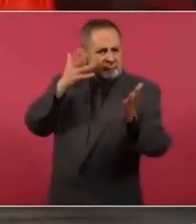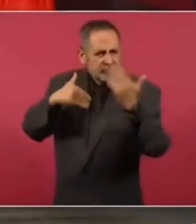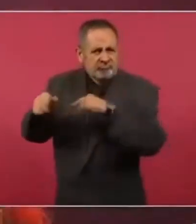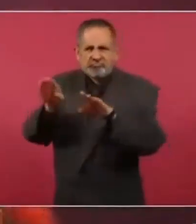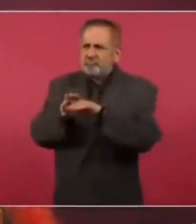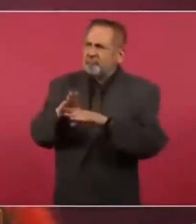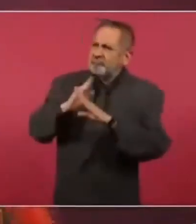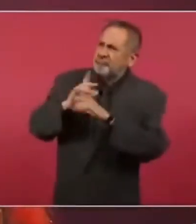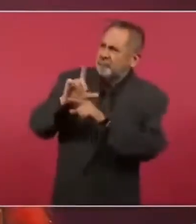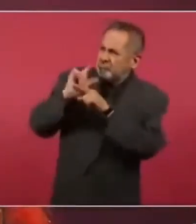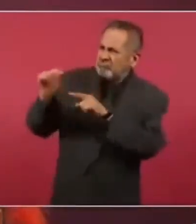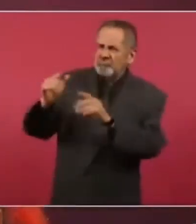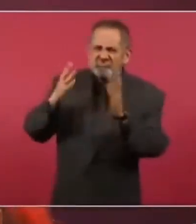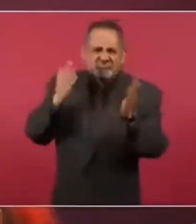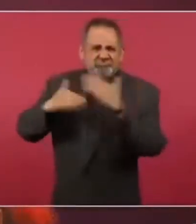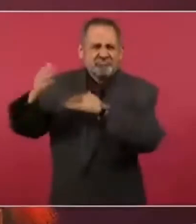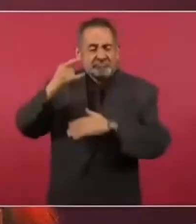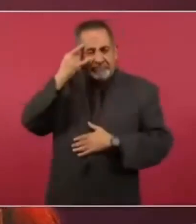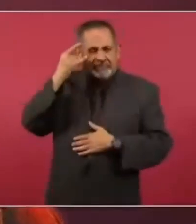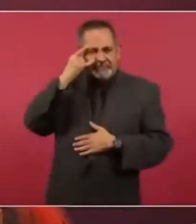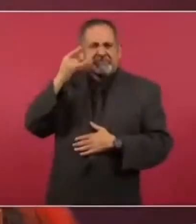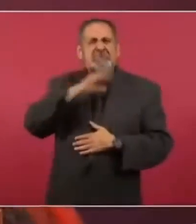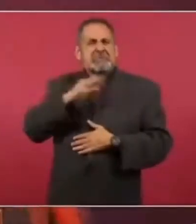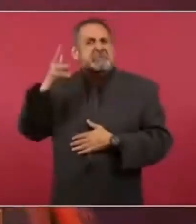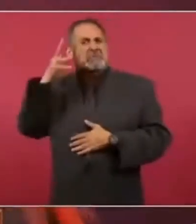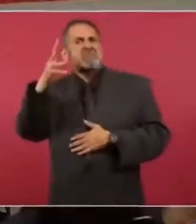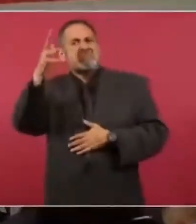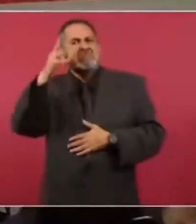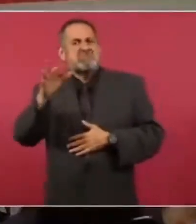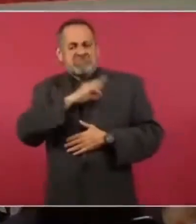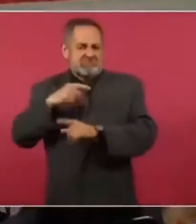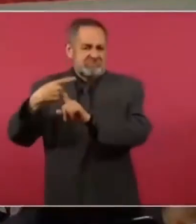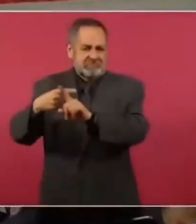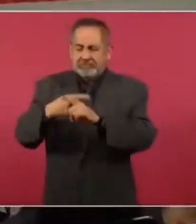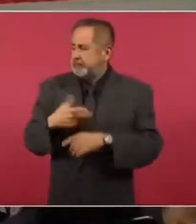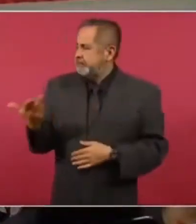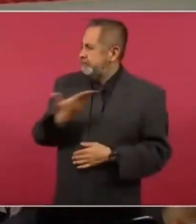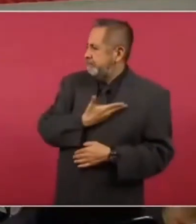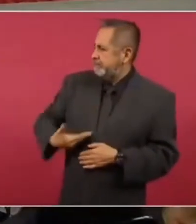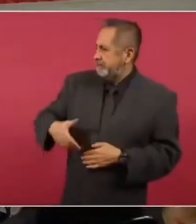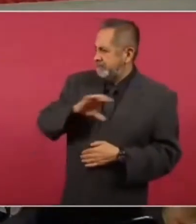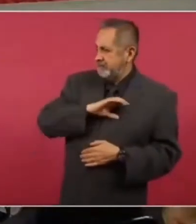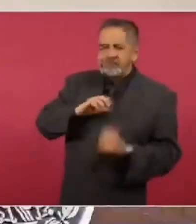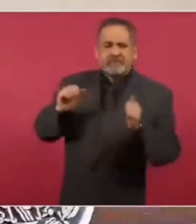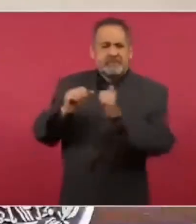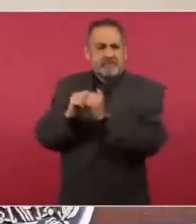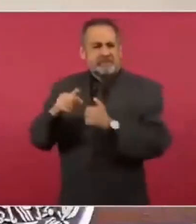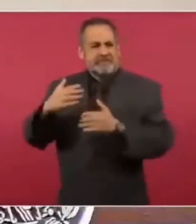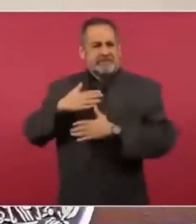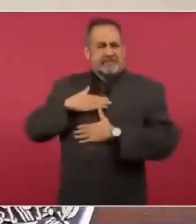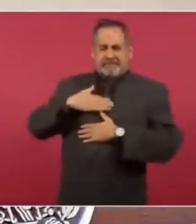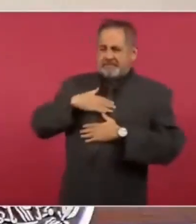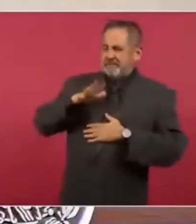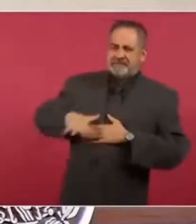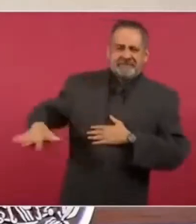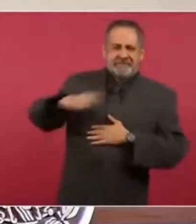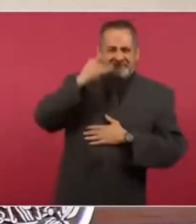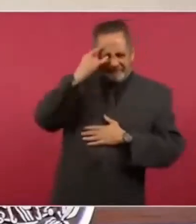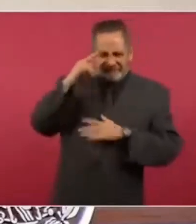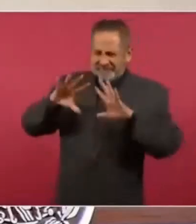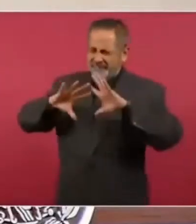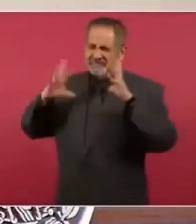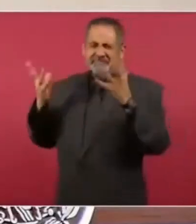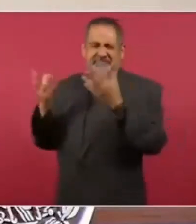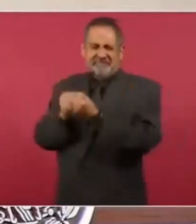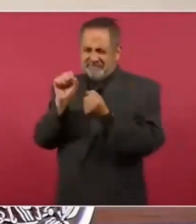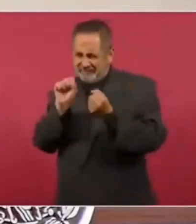alas vuelen. Para Campeche hay mañana. Presidente querido, desde el árbol huérfano hasta las piedras azules